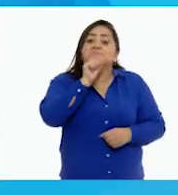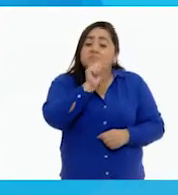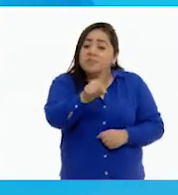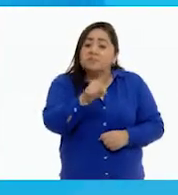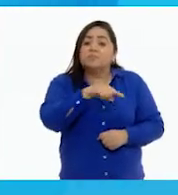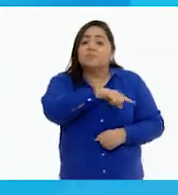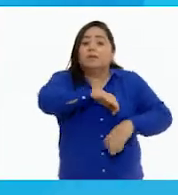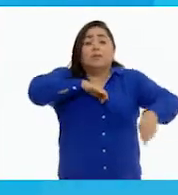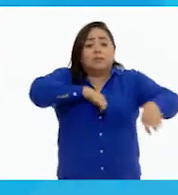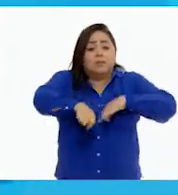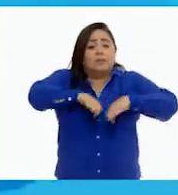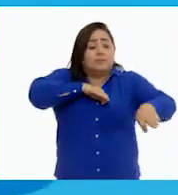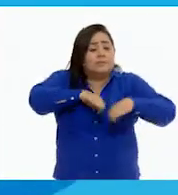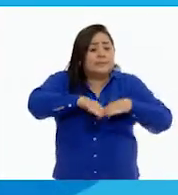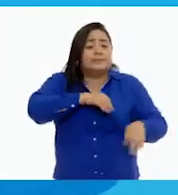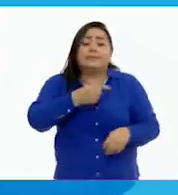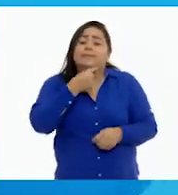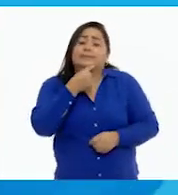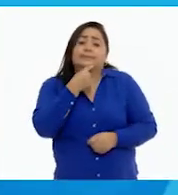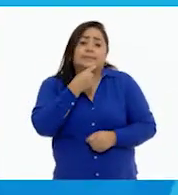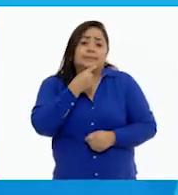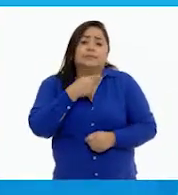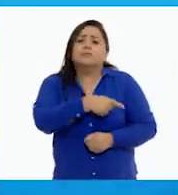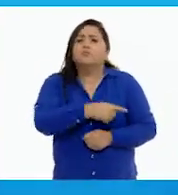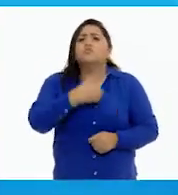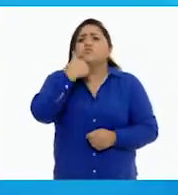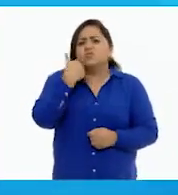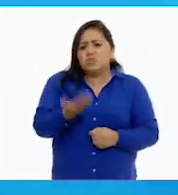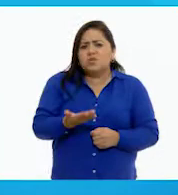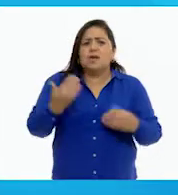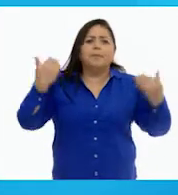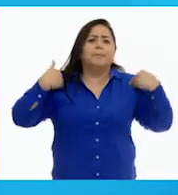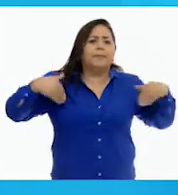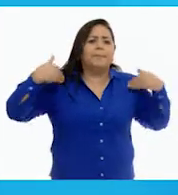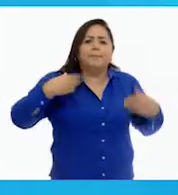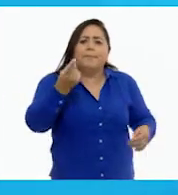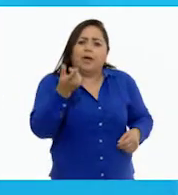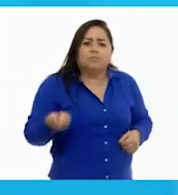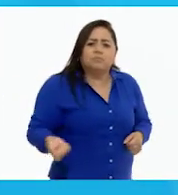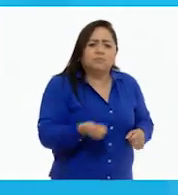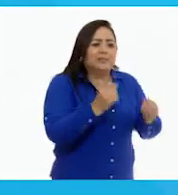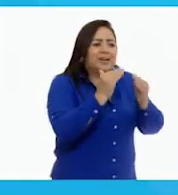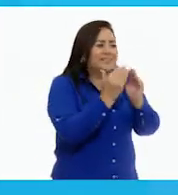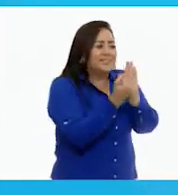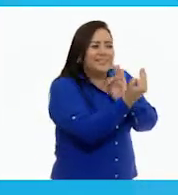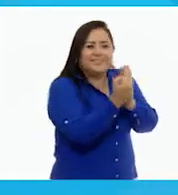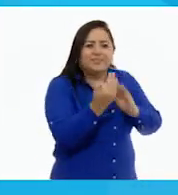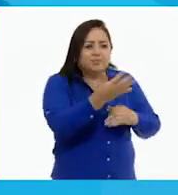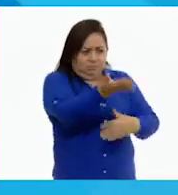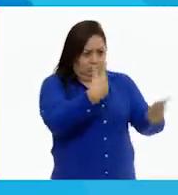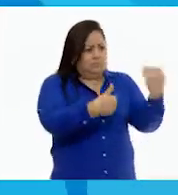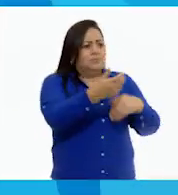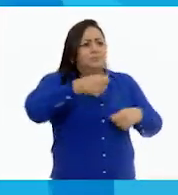ofreció a pasear los perros de los vecinos,